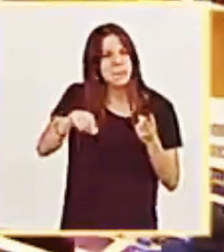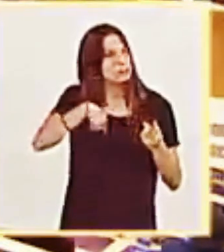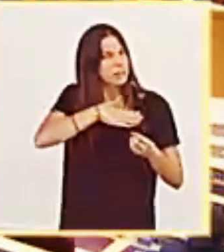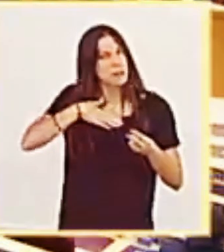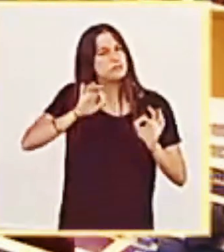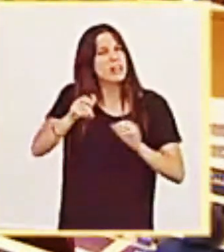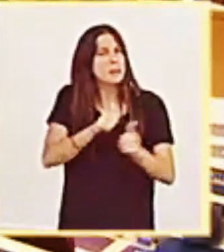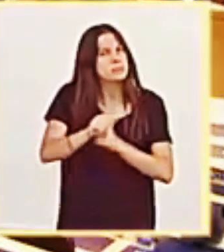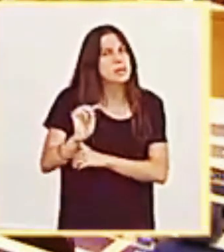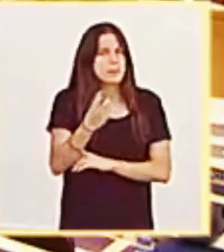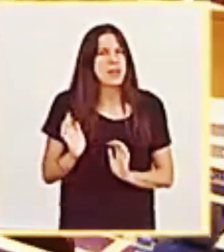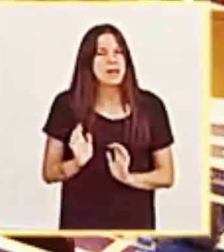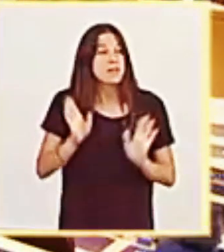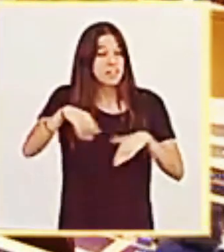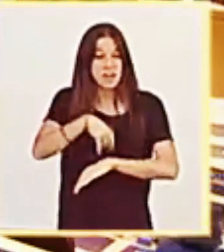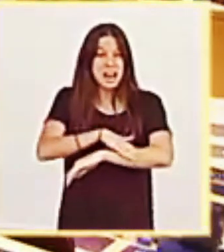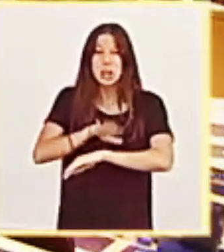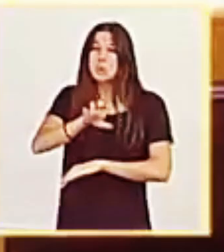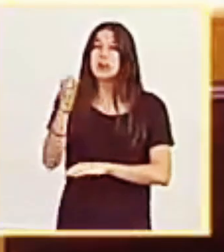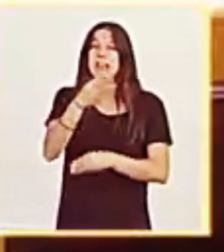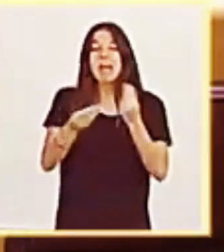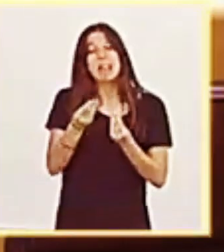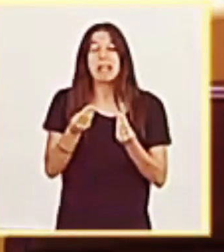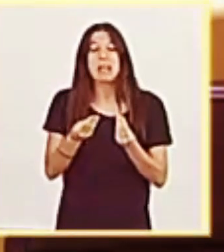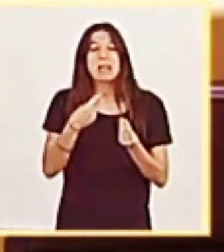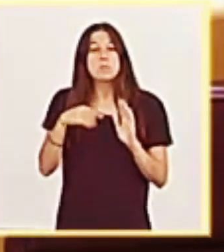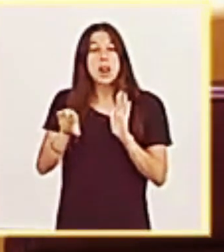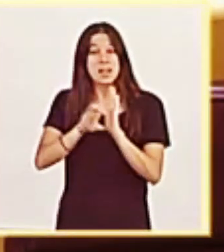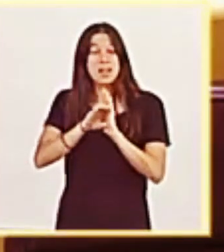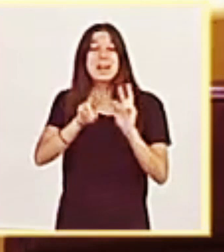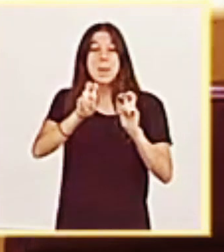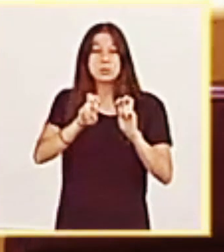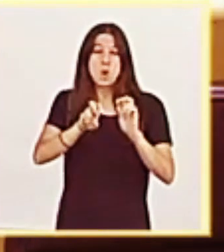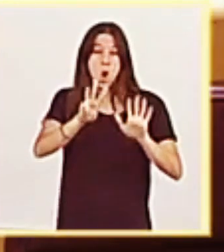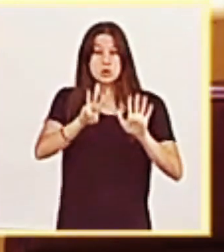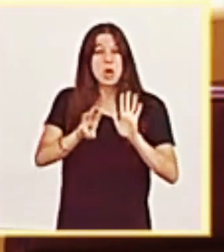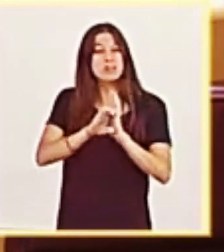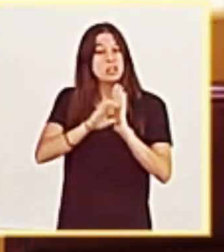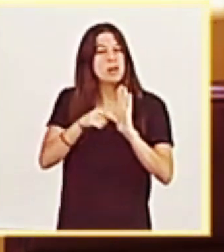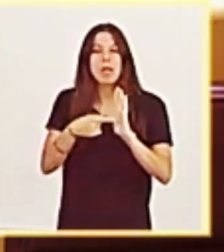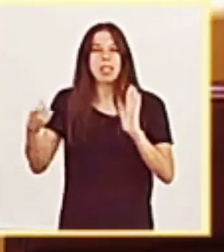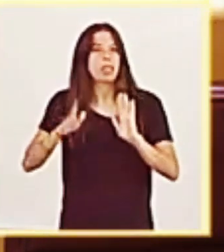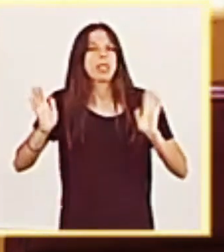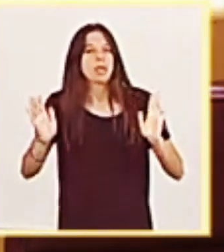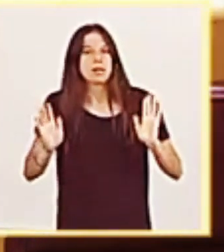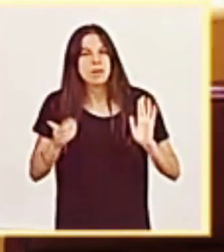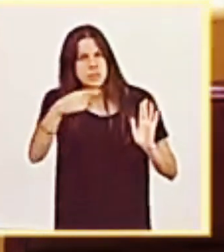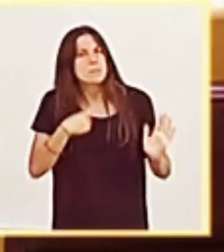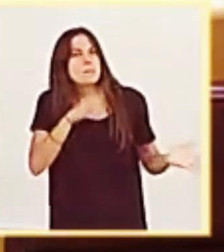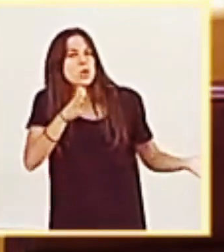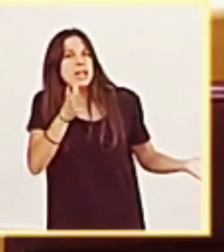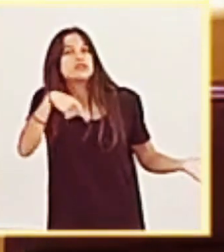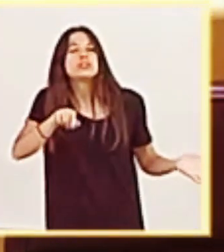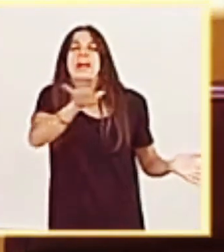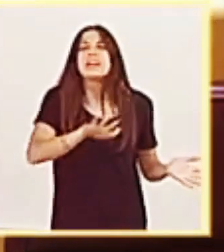haciendo el Gobierno es la voladura del capítulo 8 de la Constitución española. Y dígame por qué. ¿Cuántas naciones tenemos?